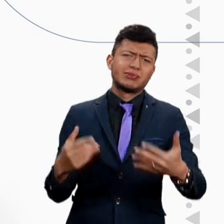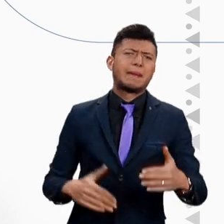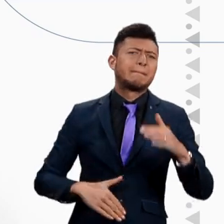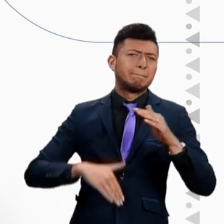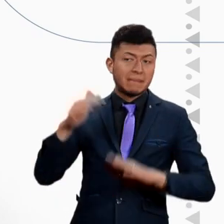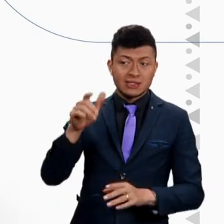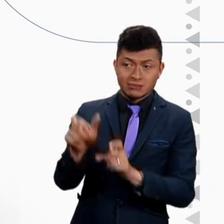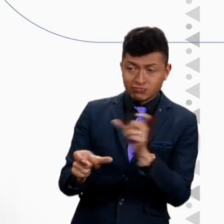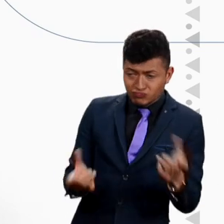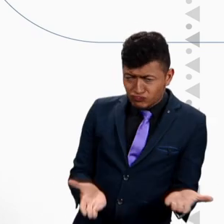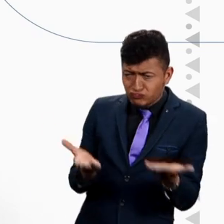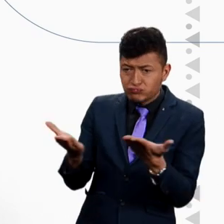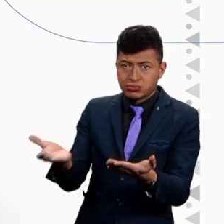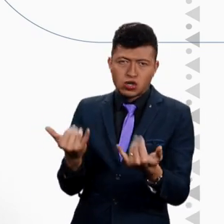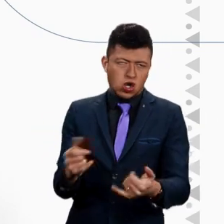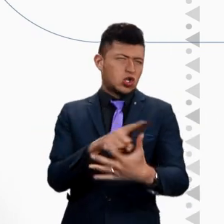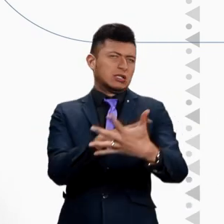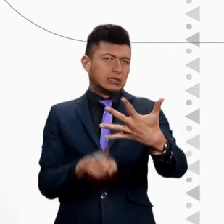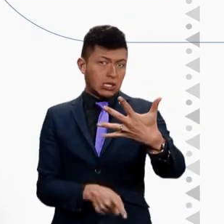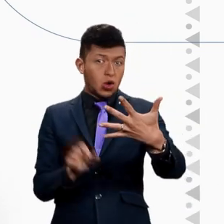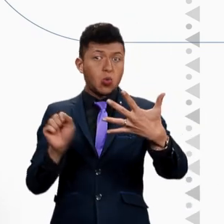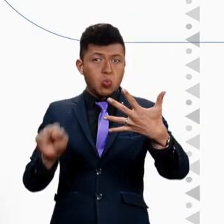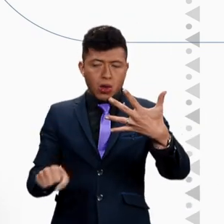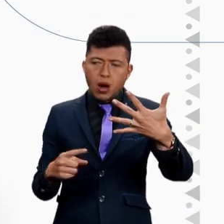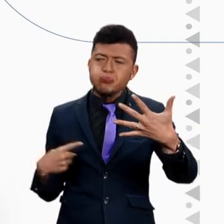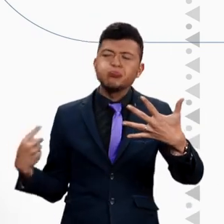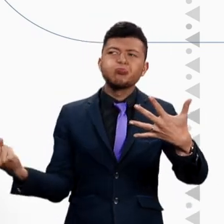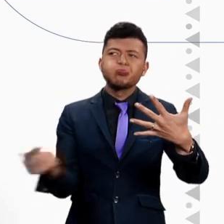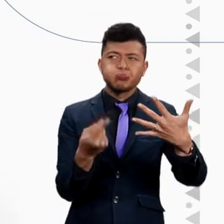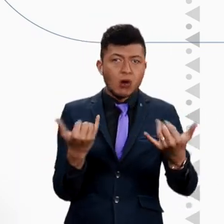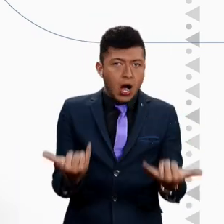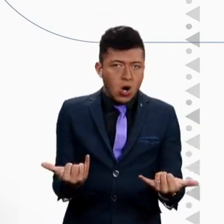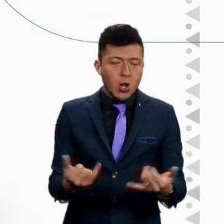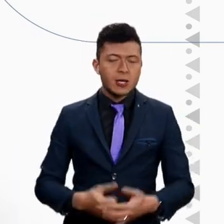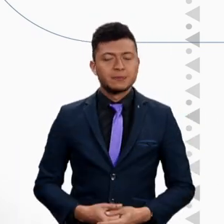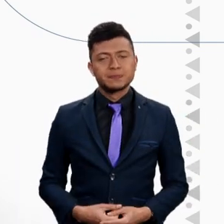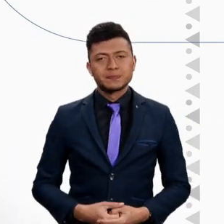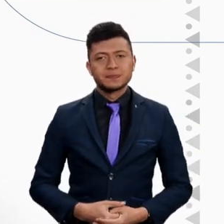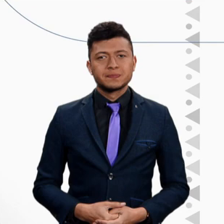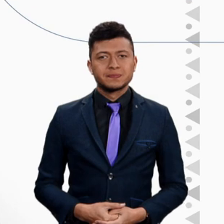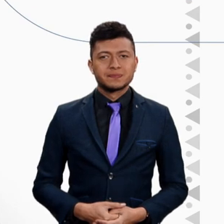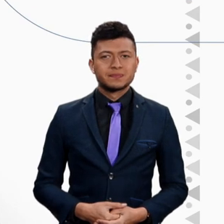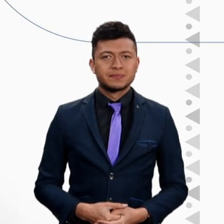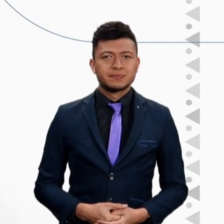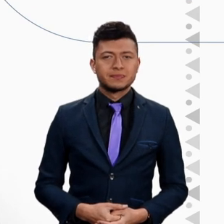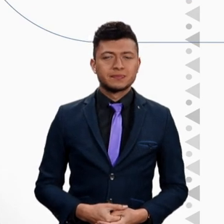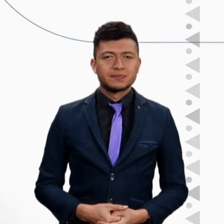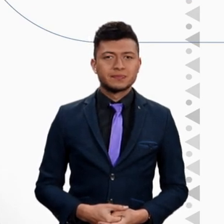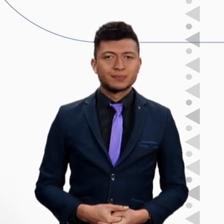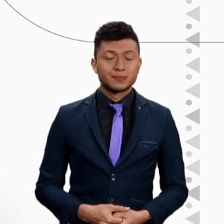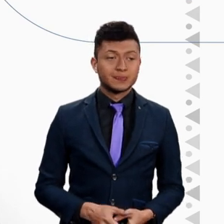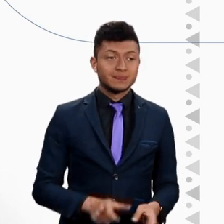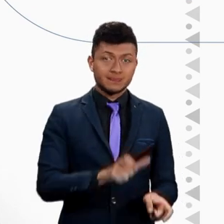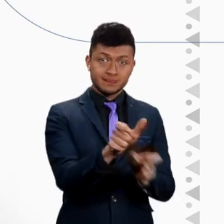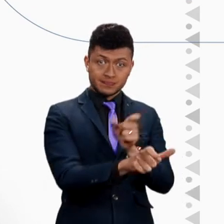discapacidad cada vez se encuentran más cerca de sus destinatarios. Hoy les traigo cinco opciones que se encuentran disponibles actualmente.